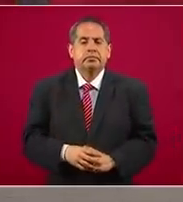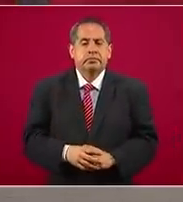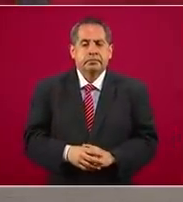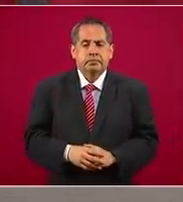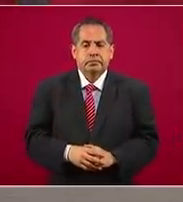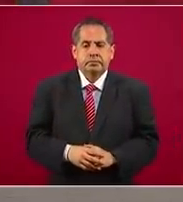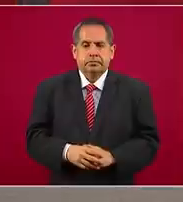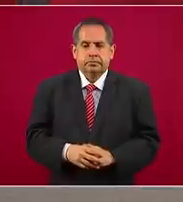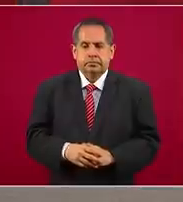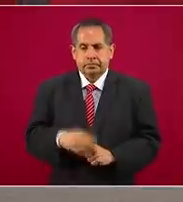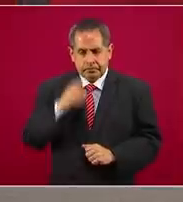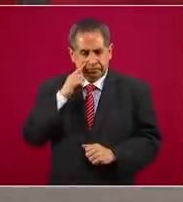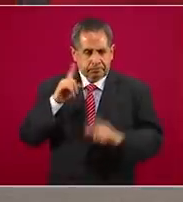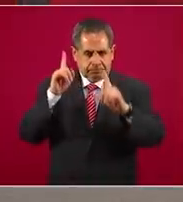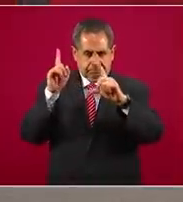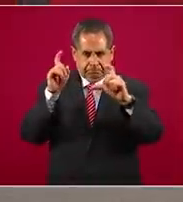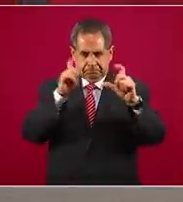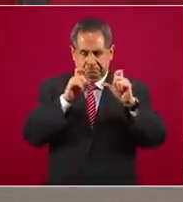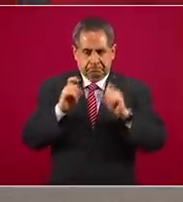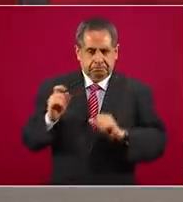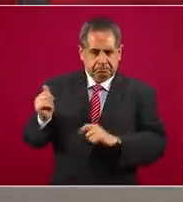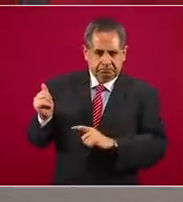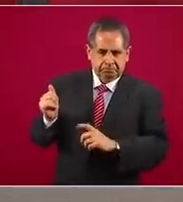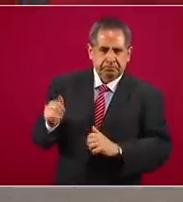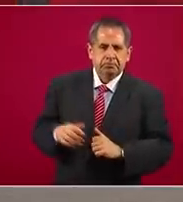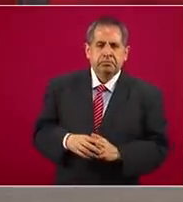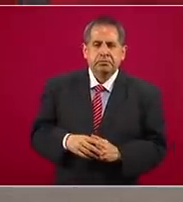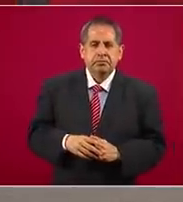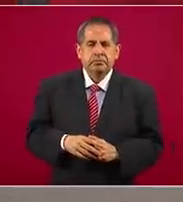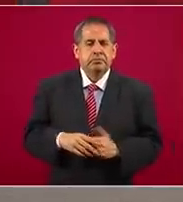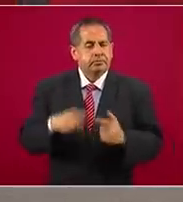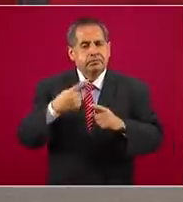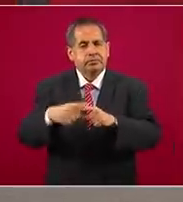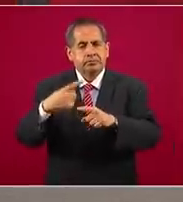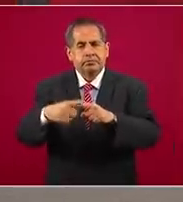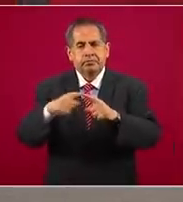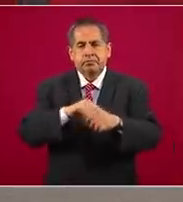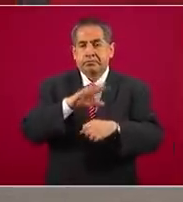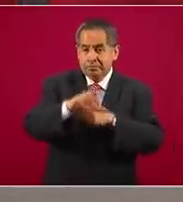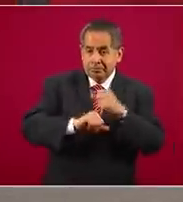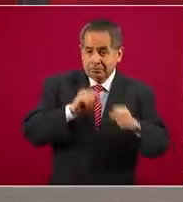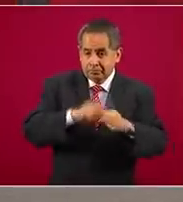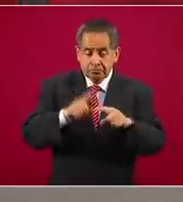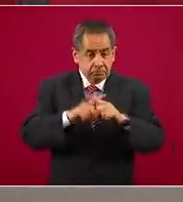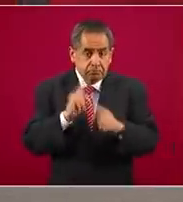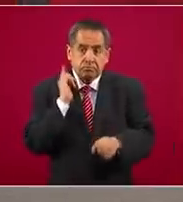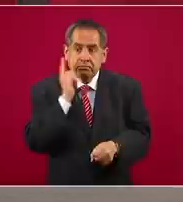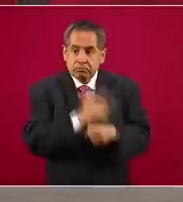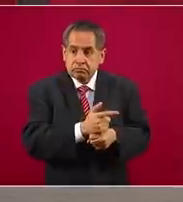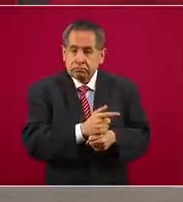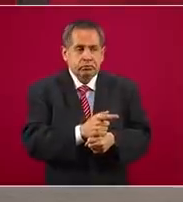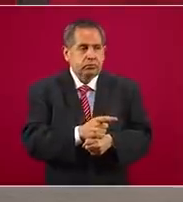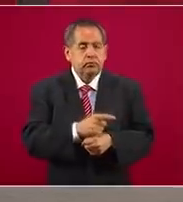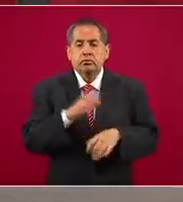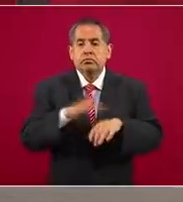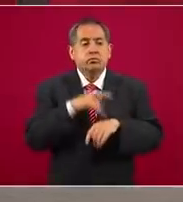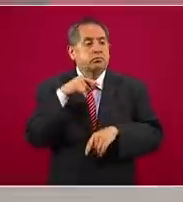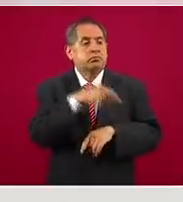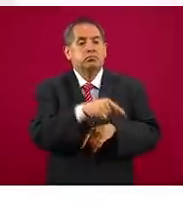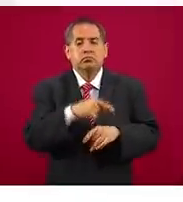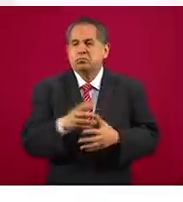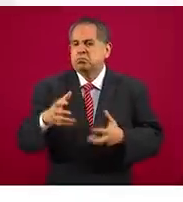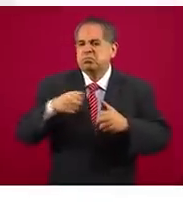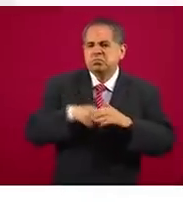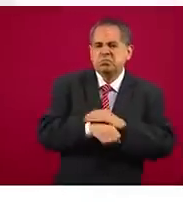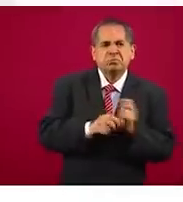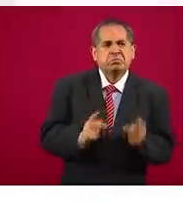Aquí está una fotografía de los diferentes tipos de animales que se trafican en las carreteras del